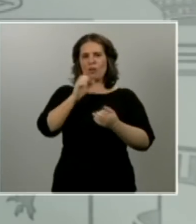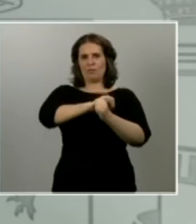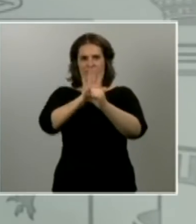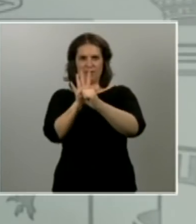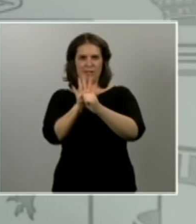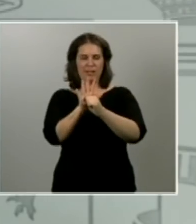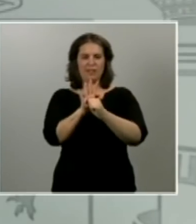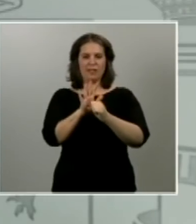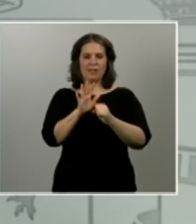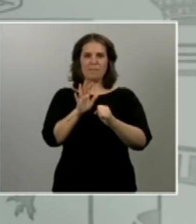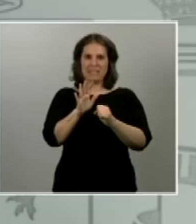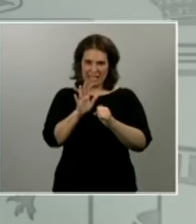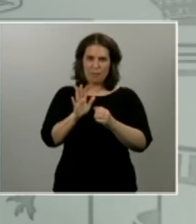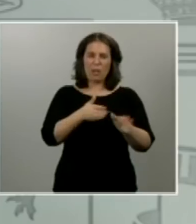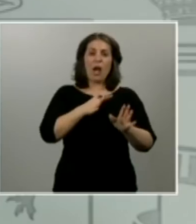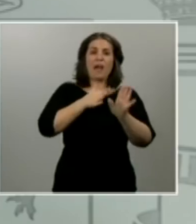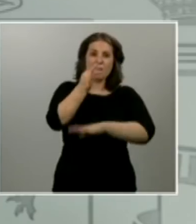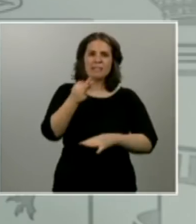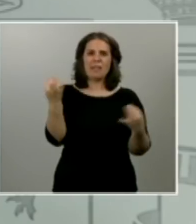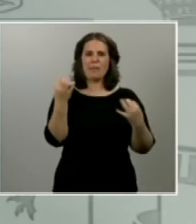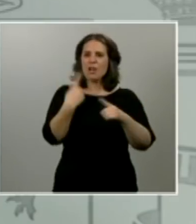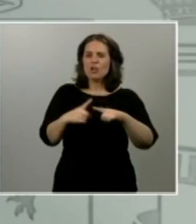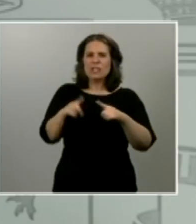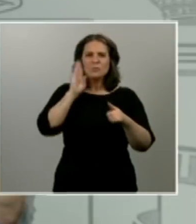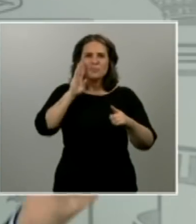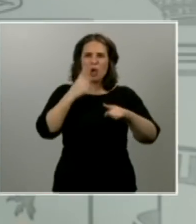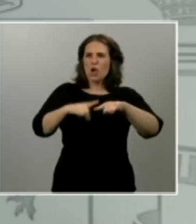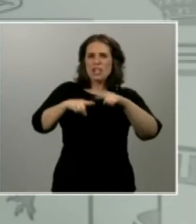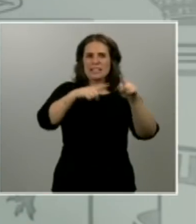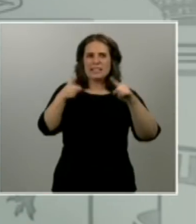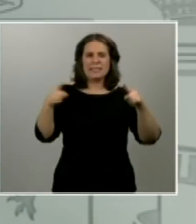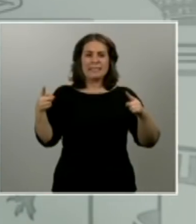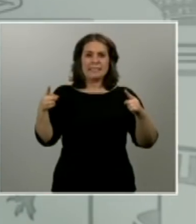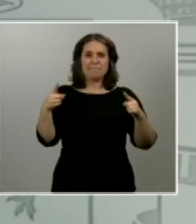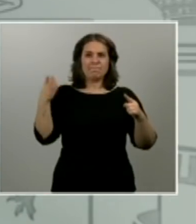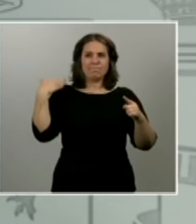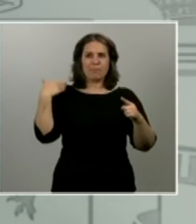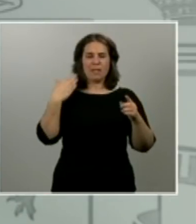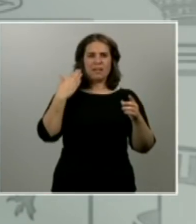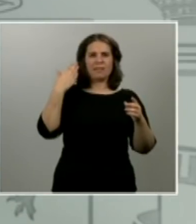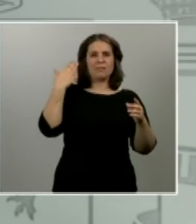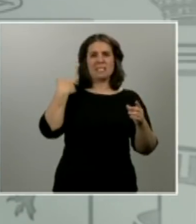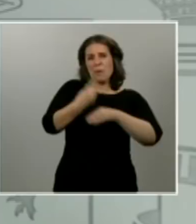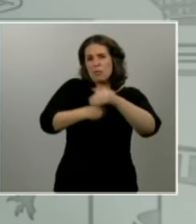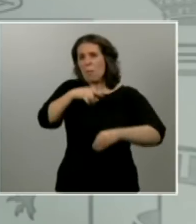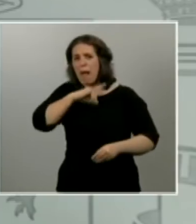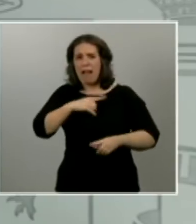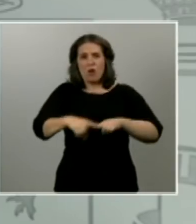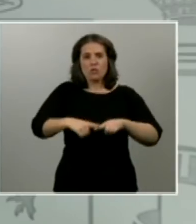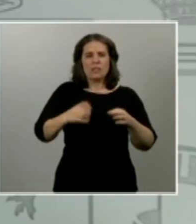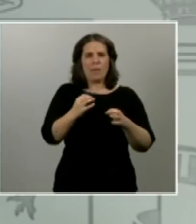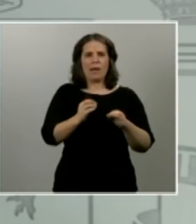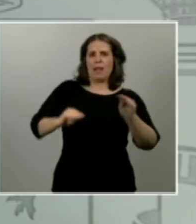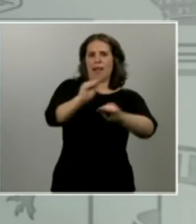para cortar las ramas secas y retomar el rumbo allí donde quizá lo perdimos esa si me permitís es la